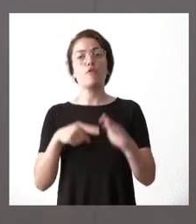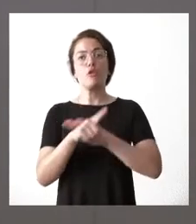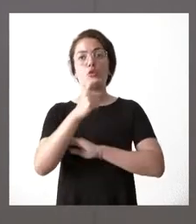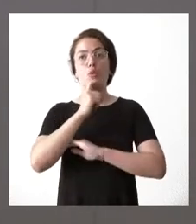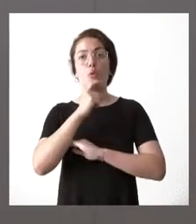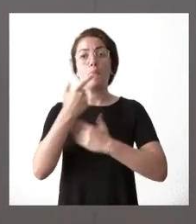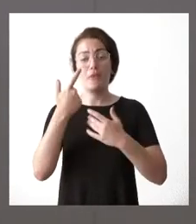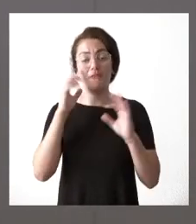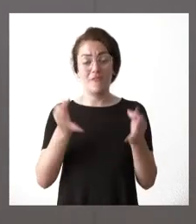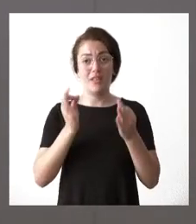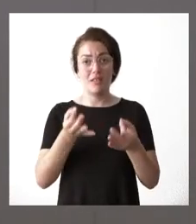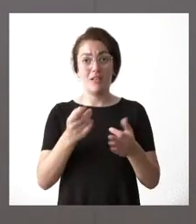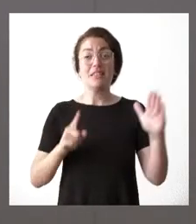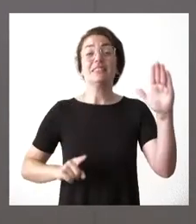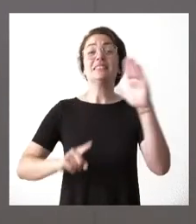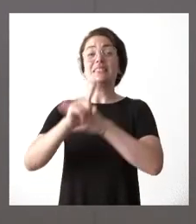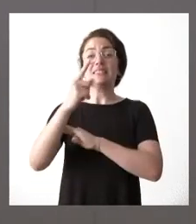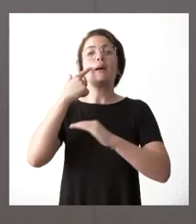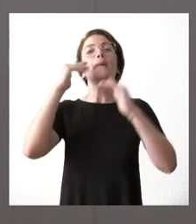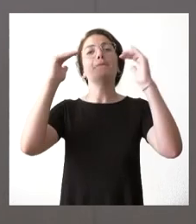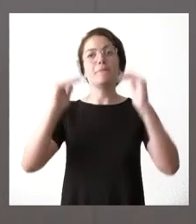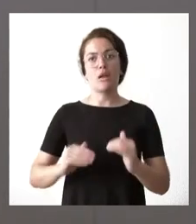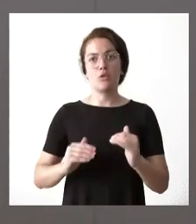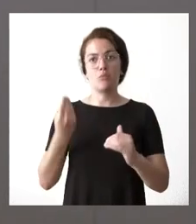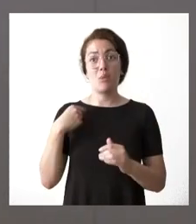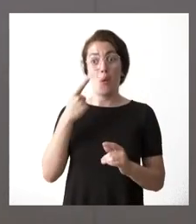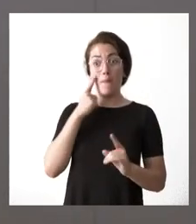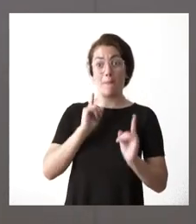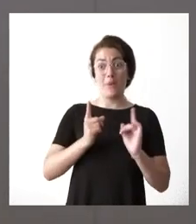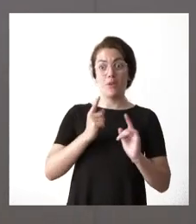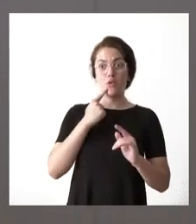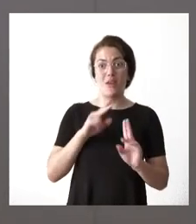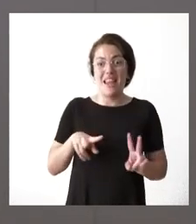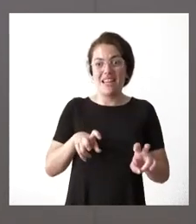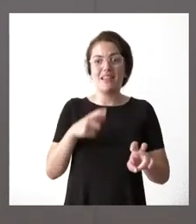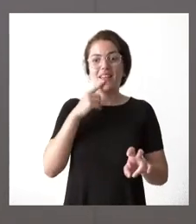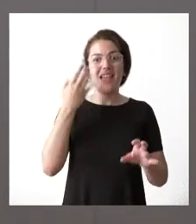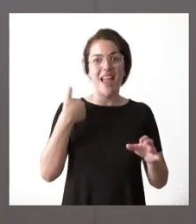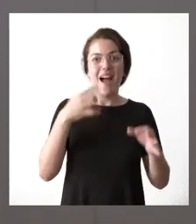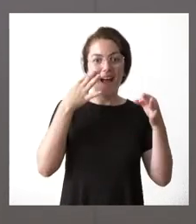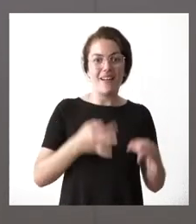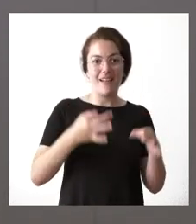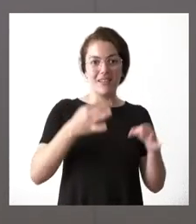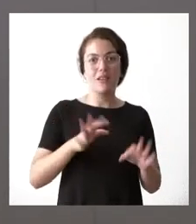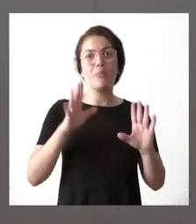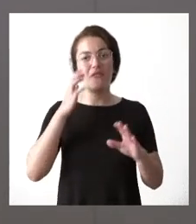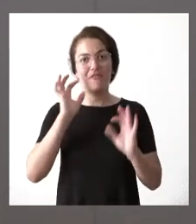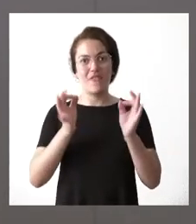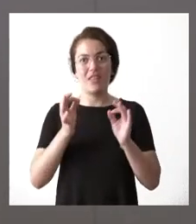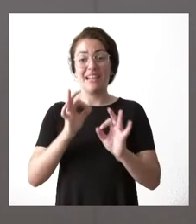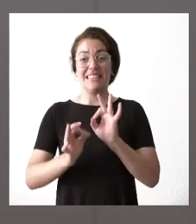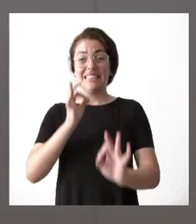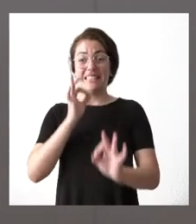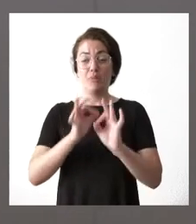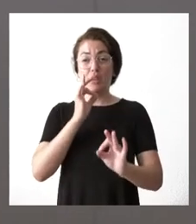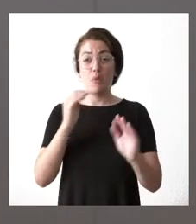de las previsiones que hicimos inicialmente que ya de por sí eran bastante realistas pero también es cierto que desde el mes de septiembre de